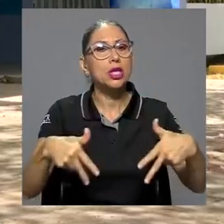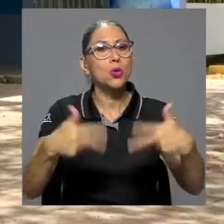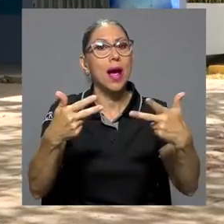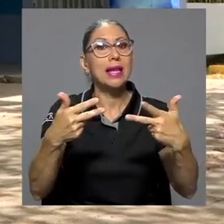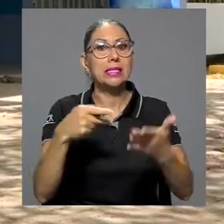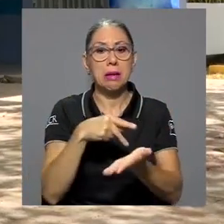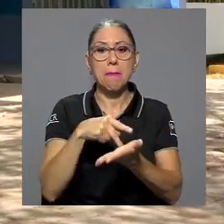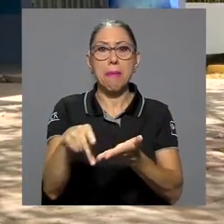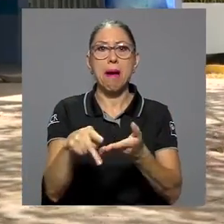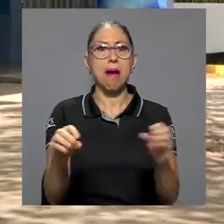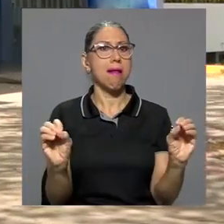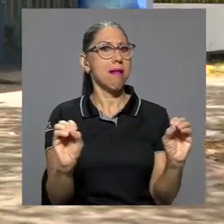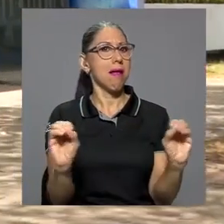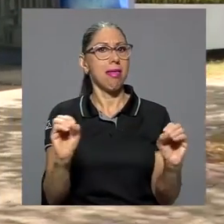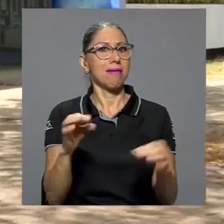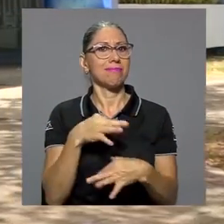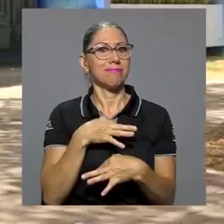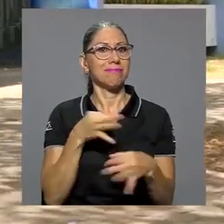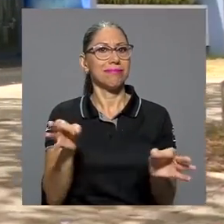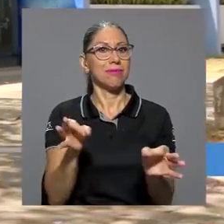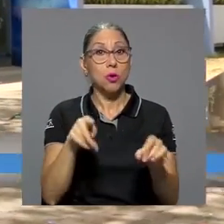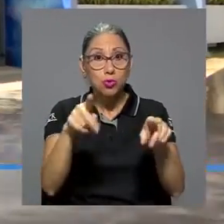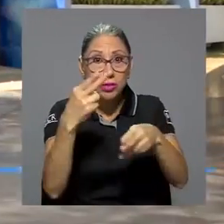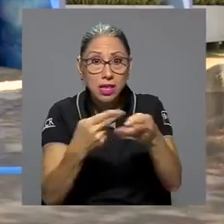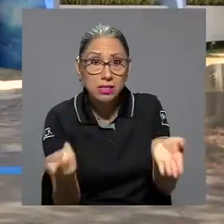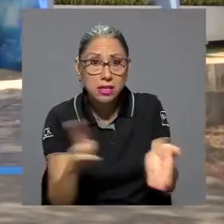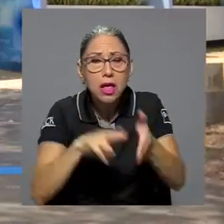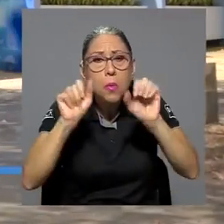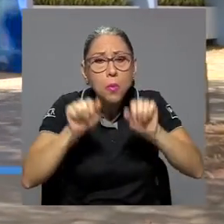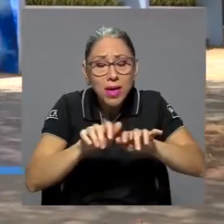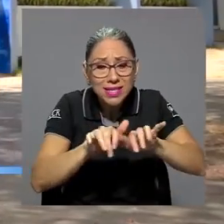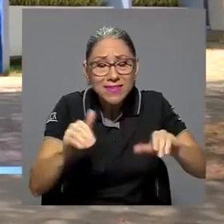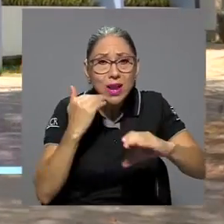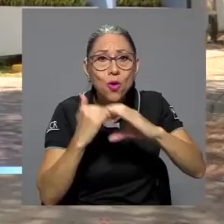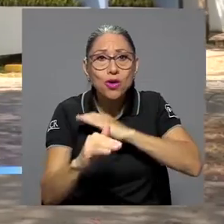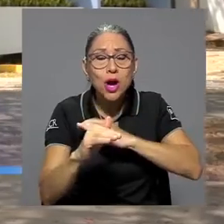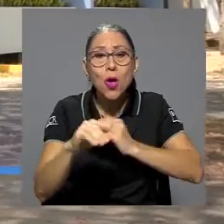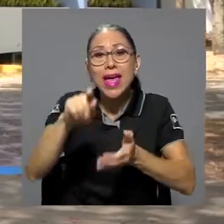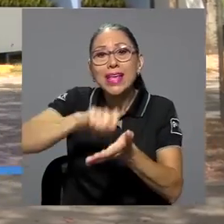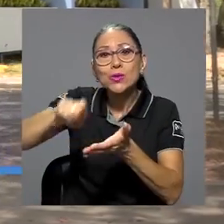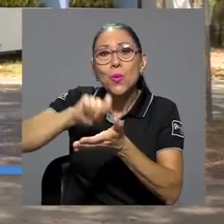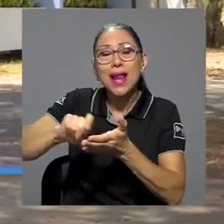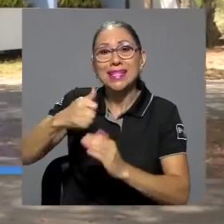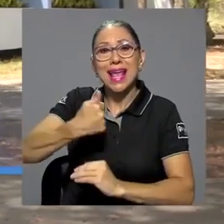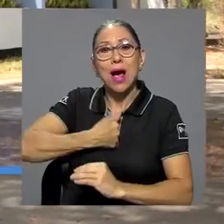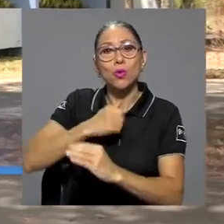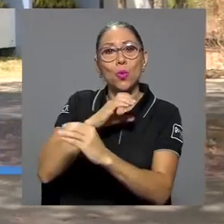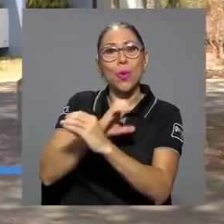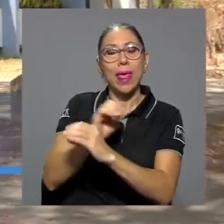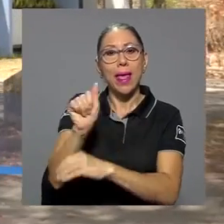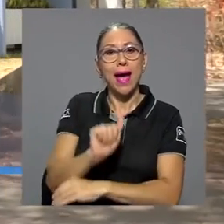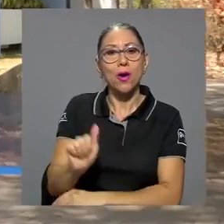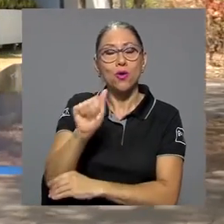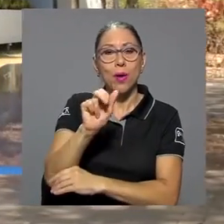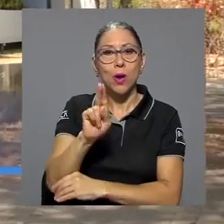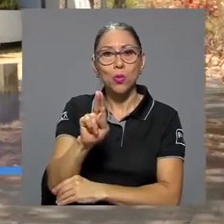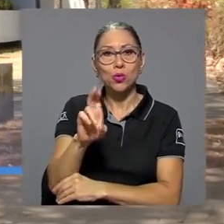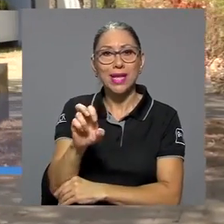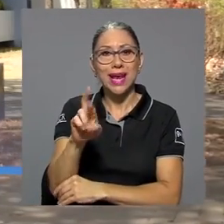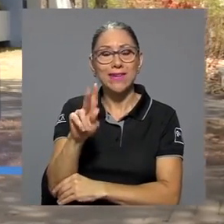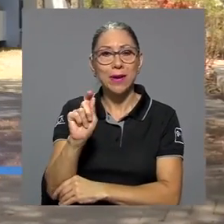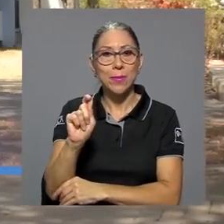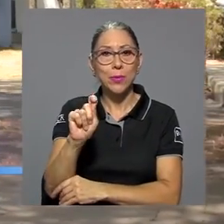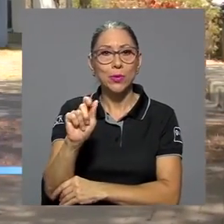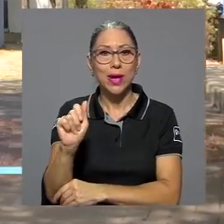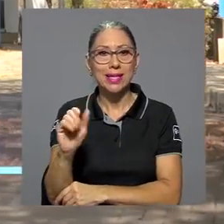y gratuitos. Para inscribirse, puede escribir al correo escuelasdeautocuidado.ac